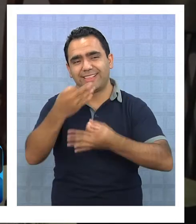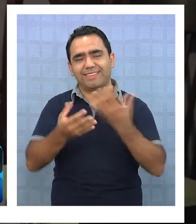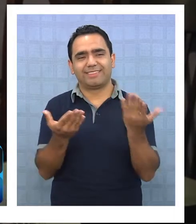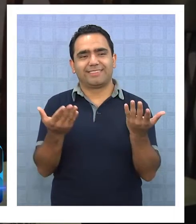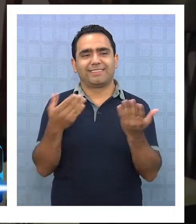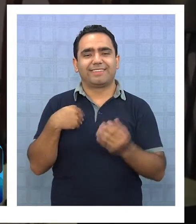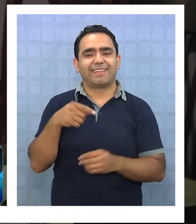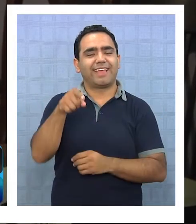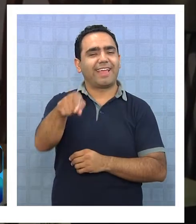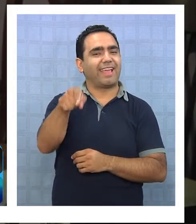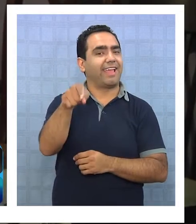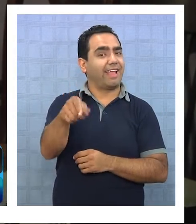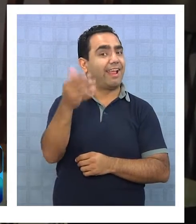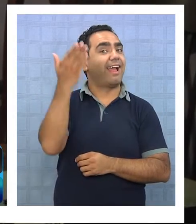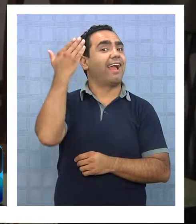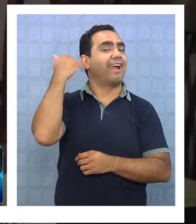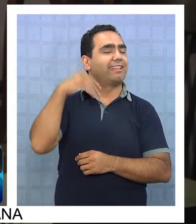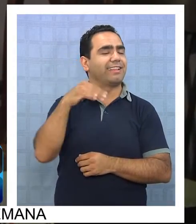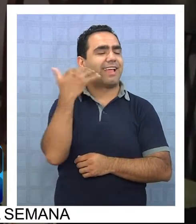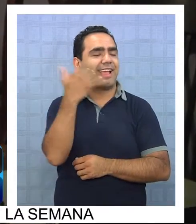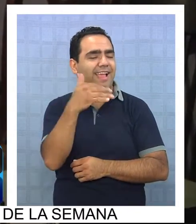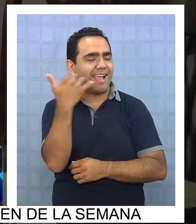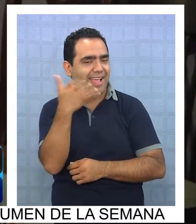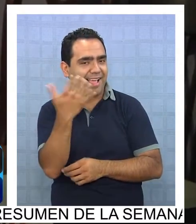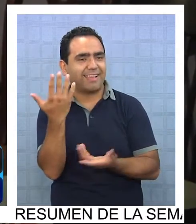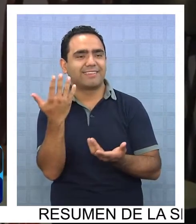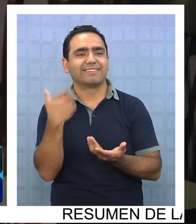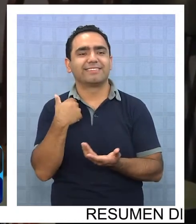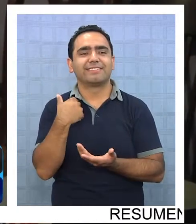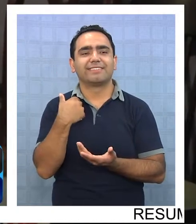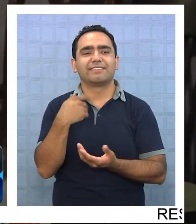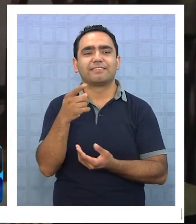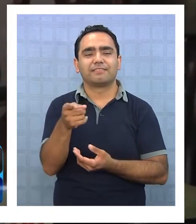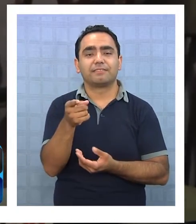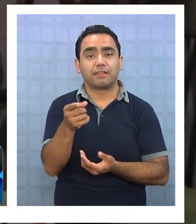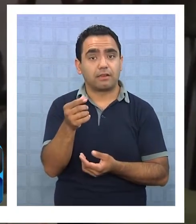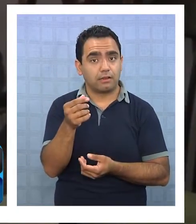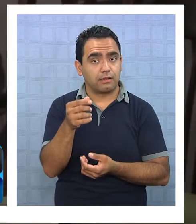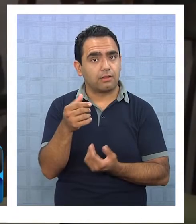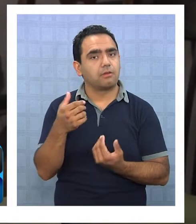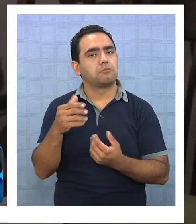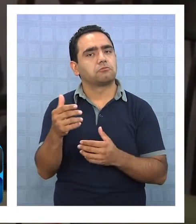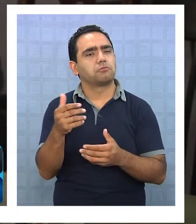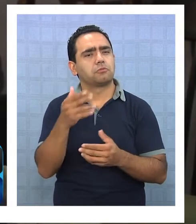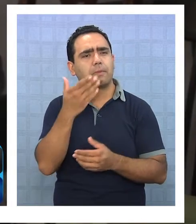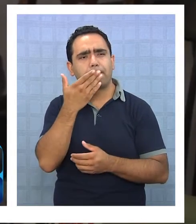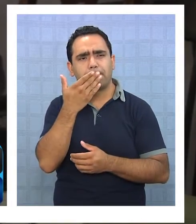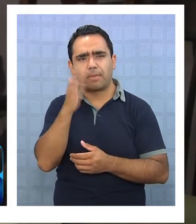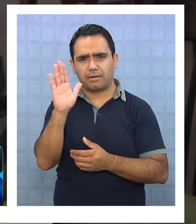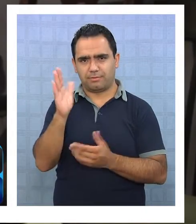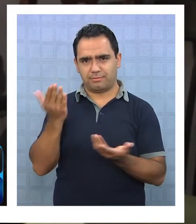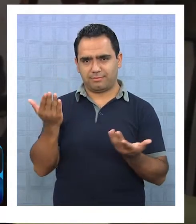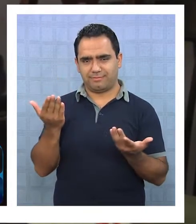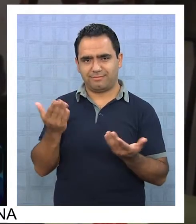Él se rima, mami, me dice, yo me digo. ¿Regalón de acá? El diablo.